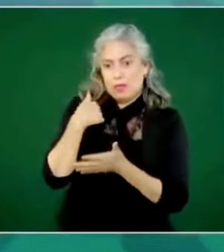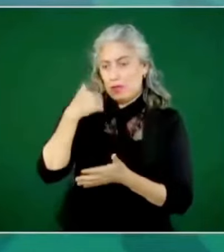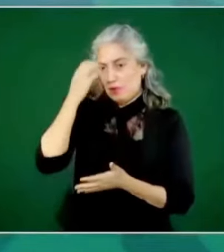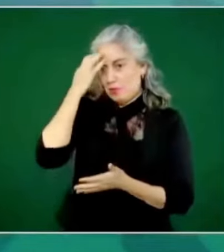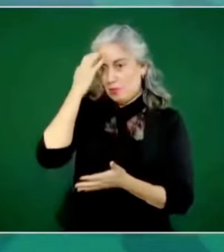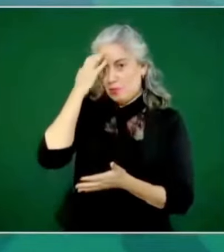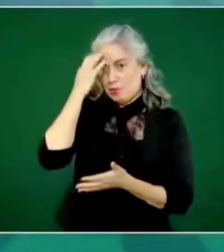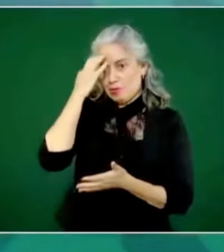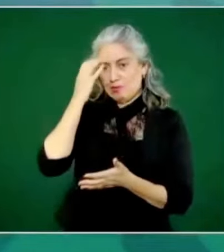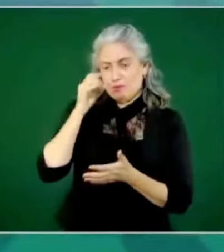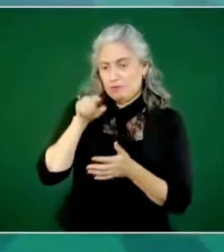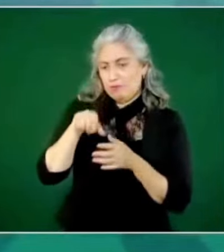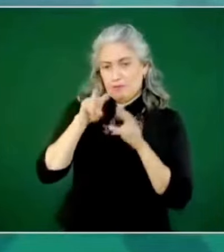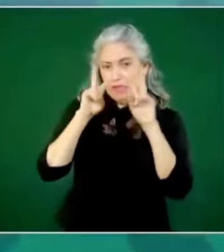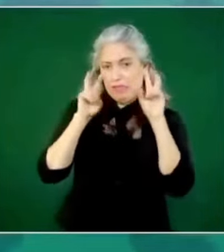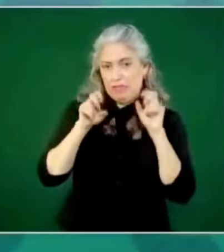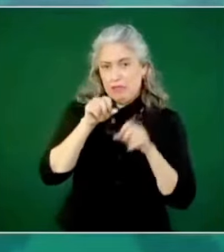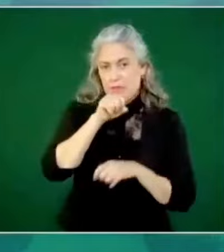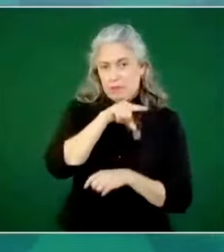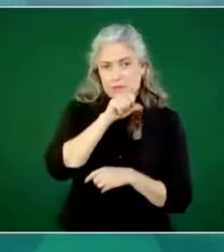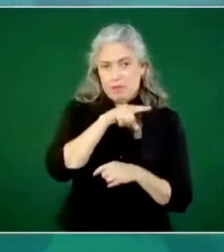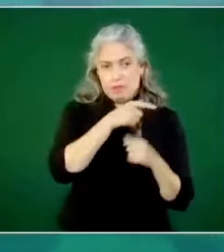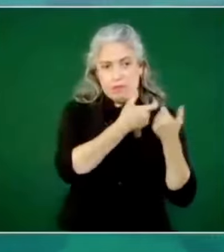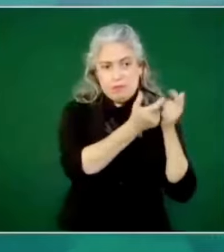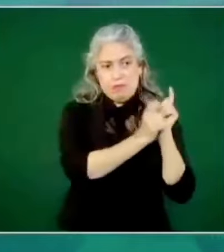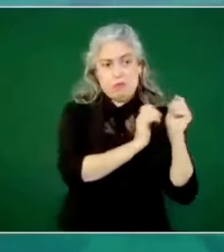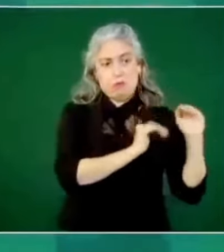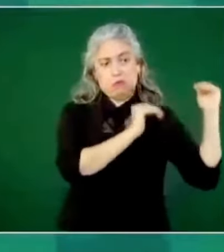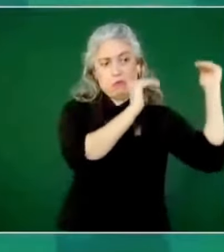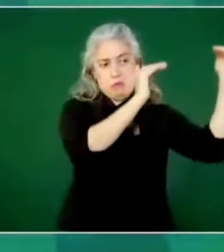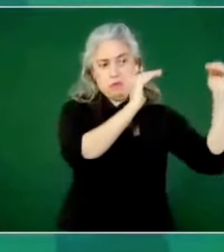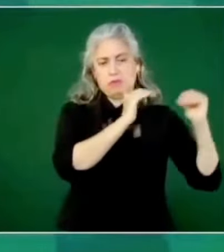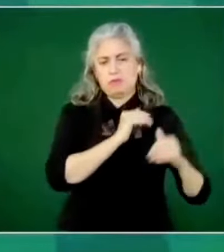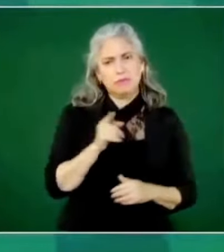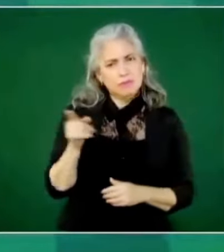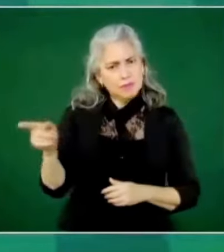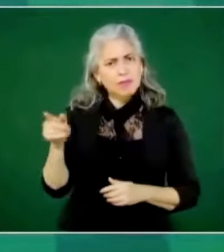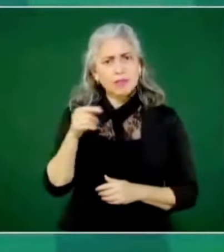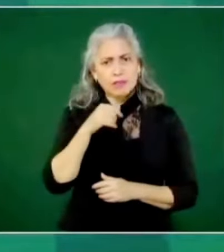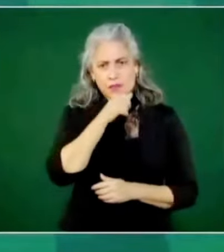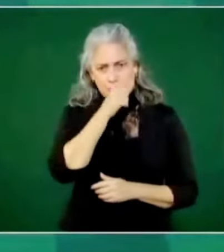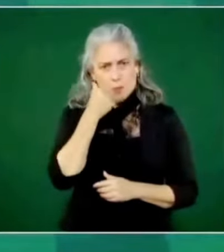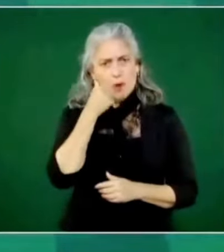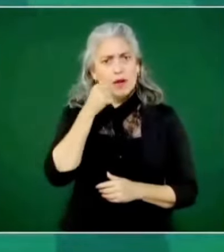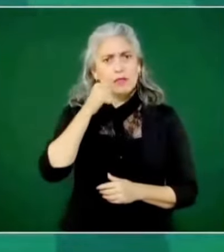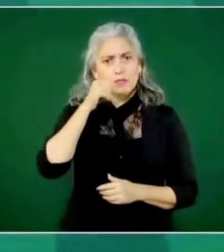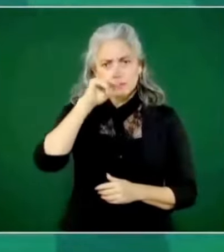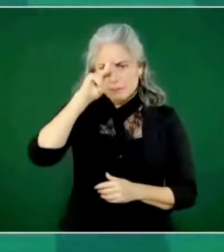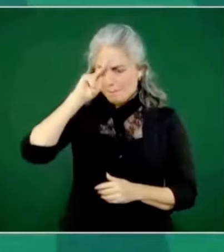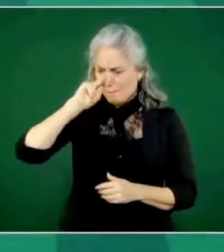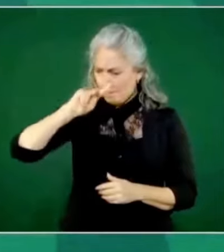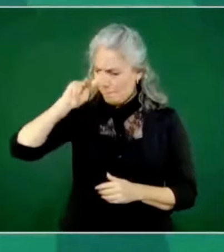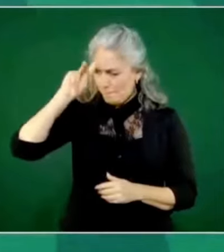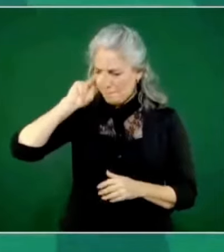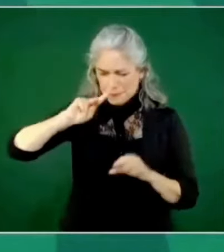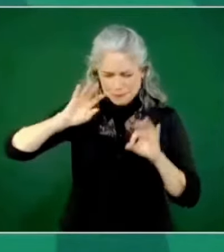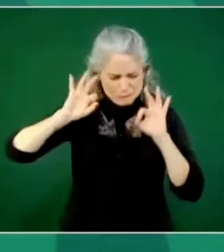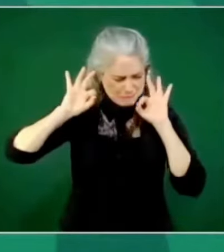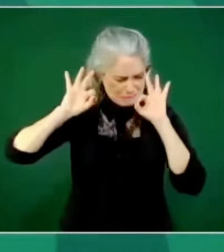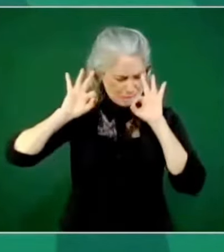Juárez era prudente, muy prudente,